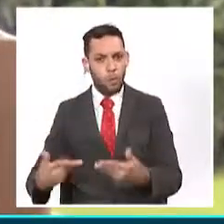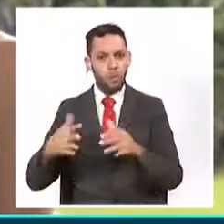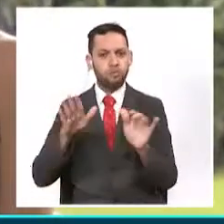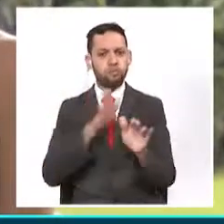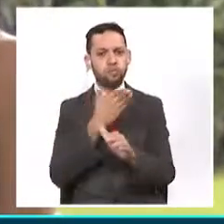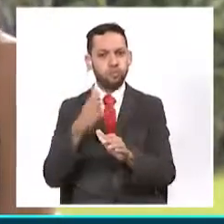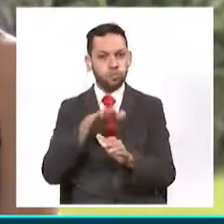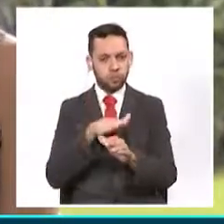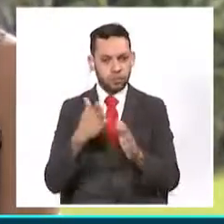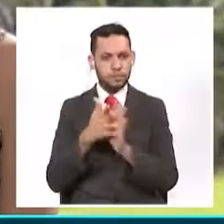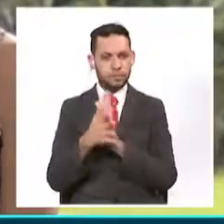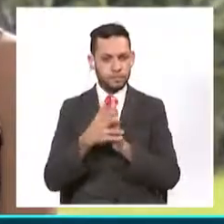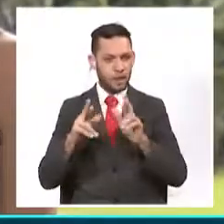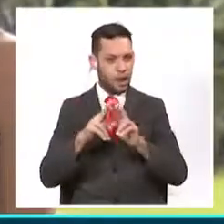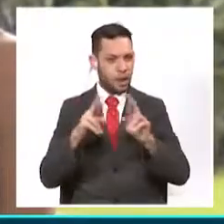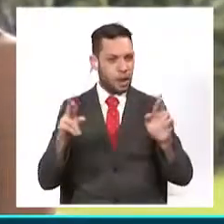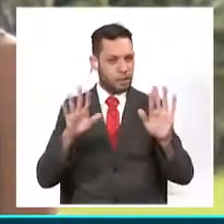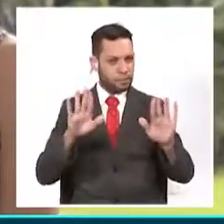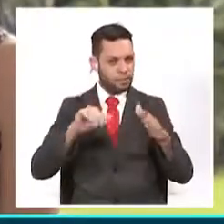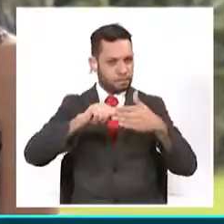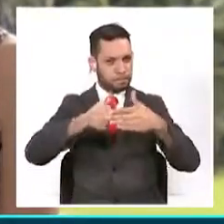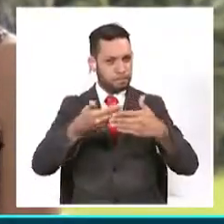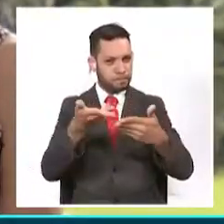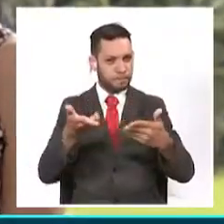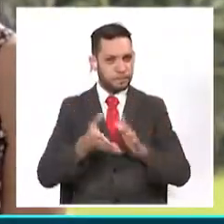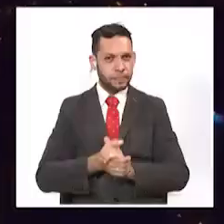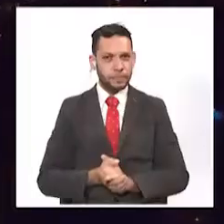detalles al final de la emisión. Los espero.